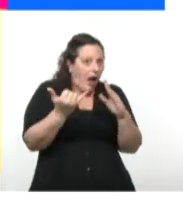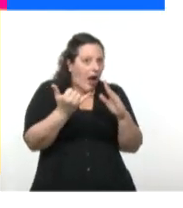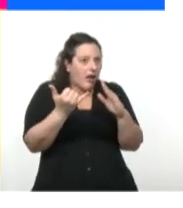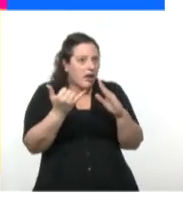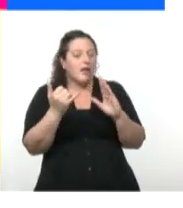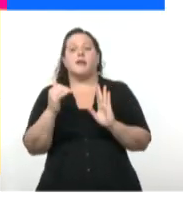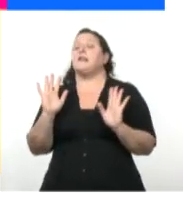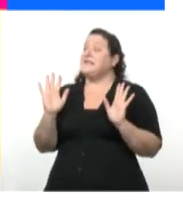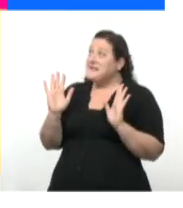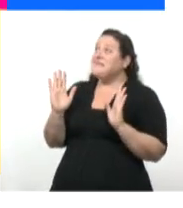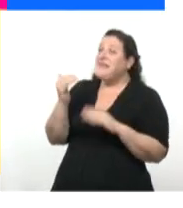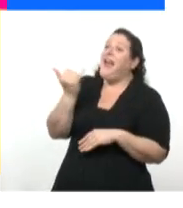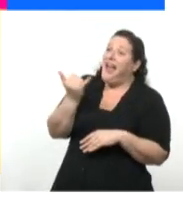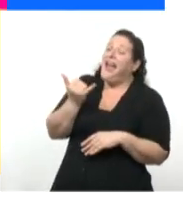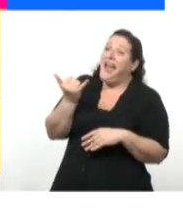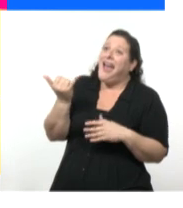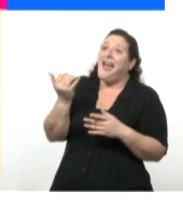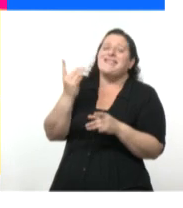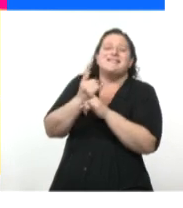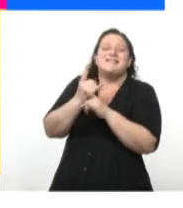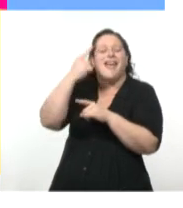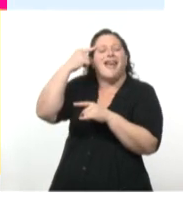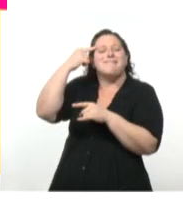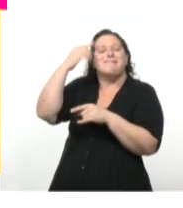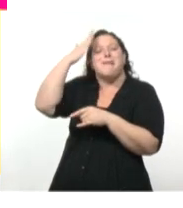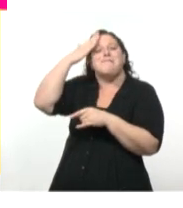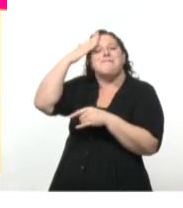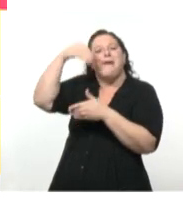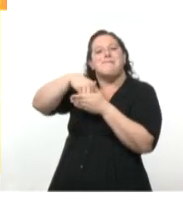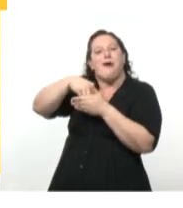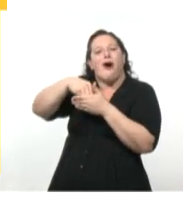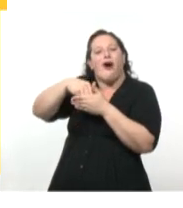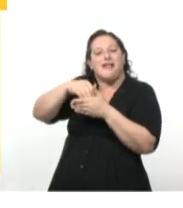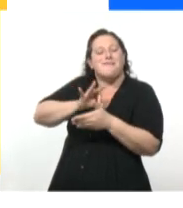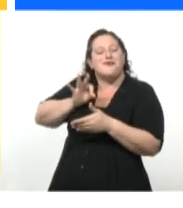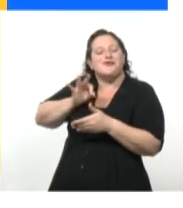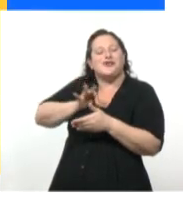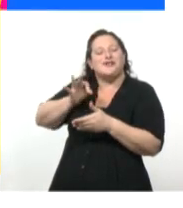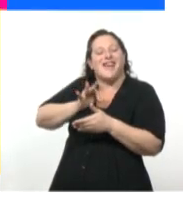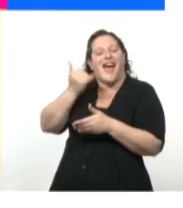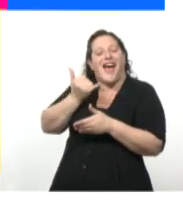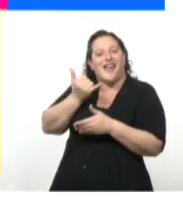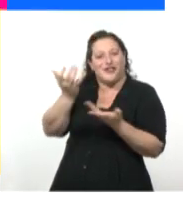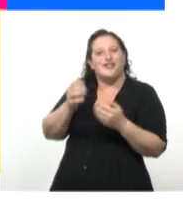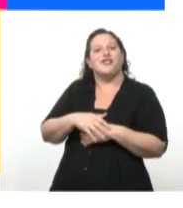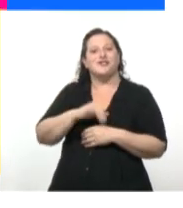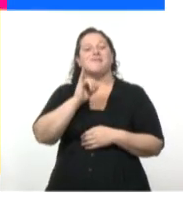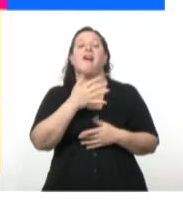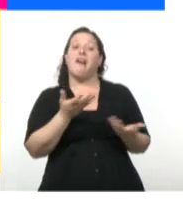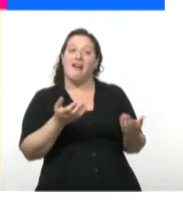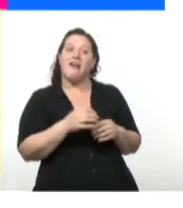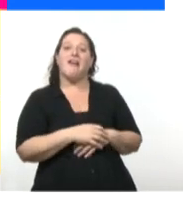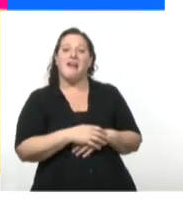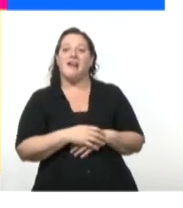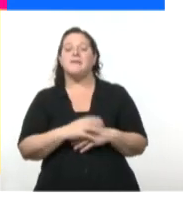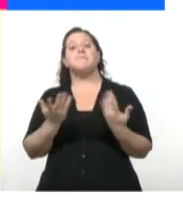Existe y existió en mi memoria durante muchos años. Ah, mira. Cuando empieza la historia, el